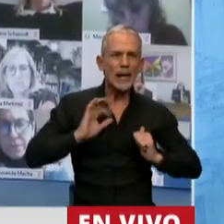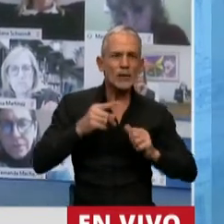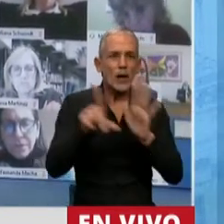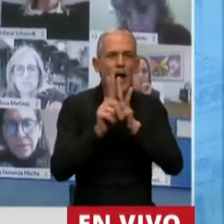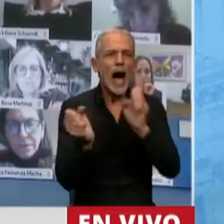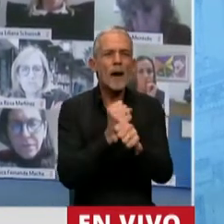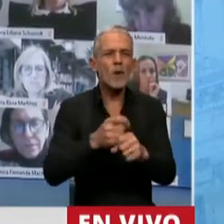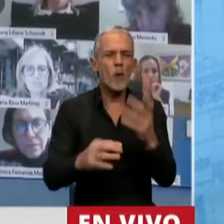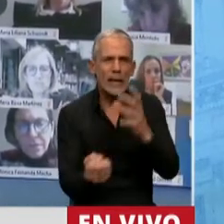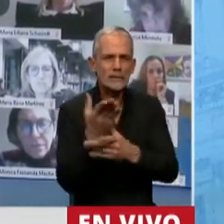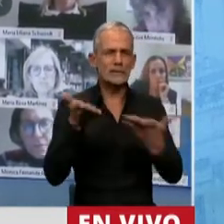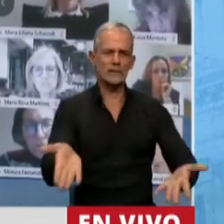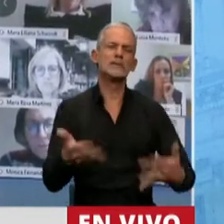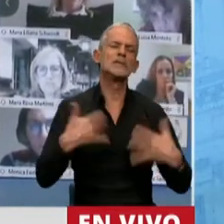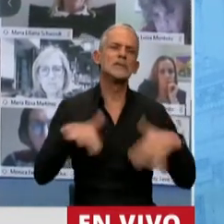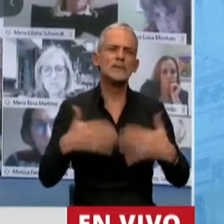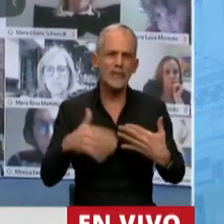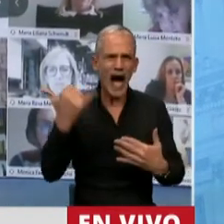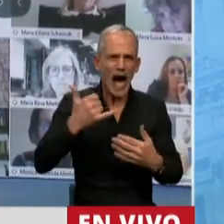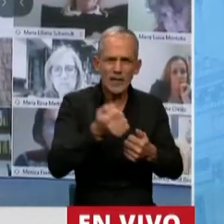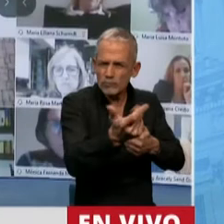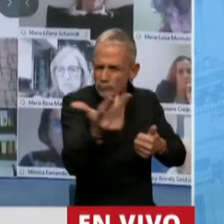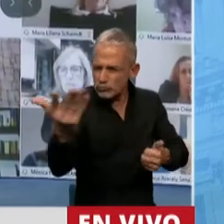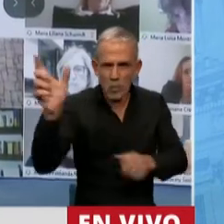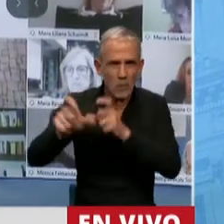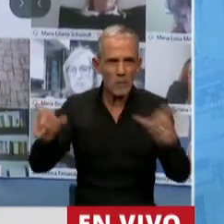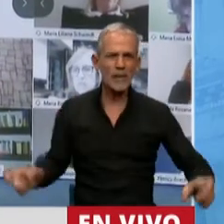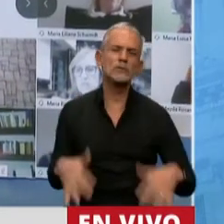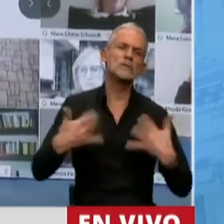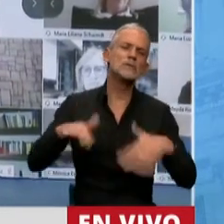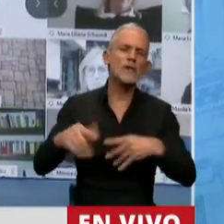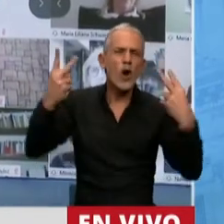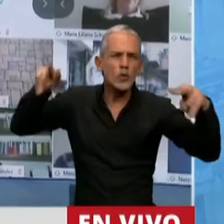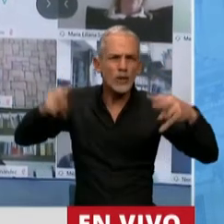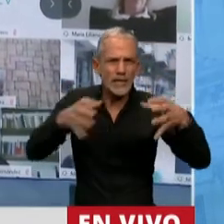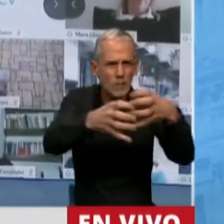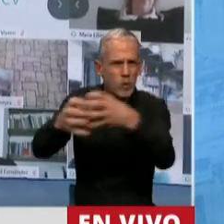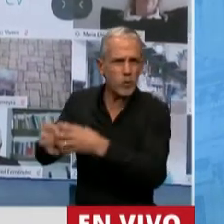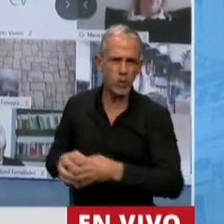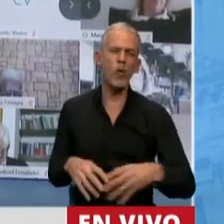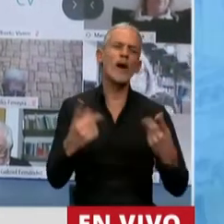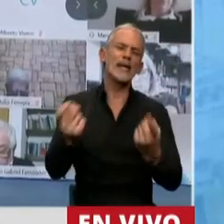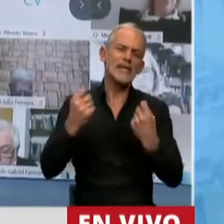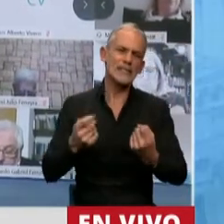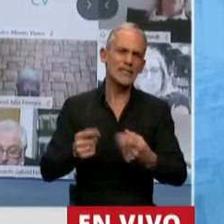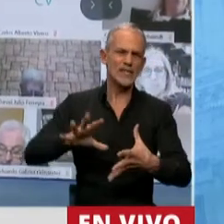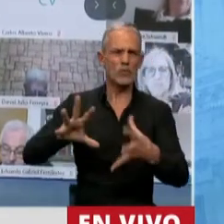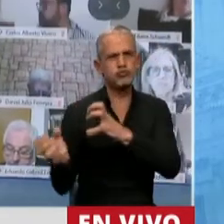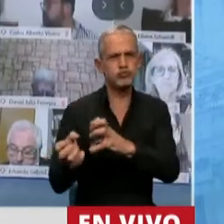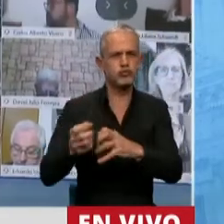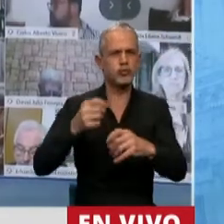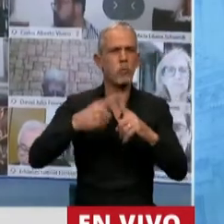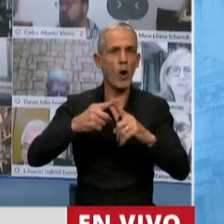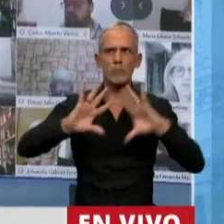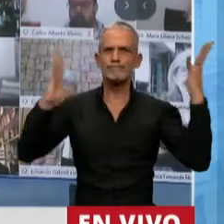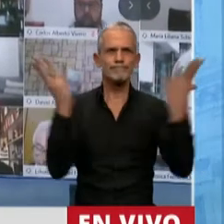ley. Ustedes se dan cuenta que hay una enorme cantidad de gente de una de las industrias y de los sectores más perjudicados por la pandemia